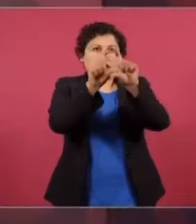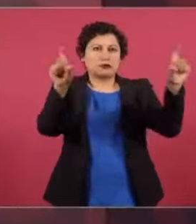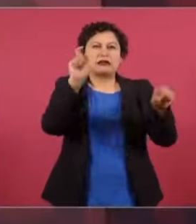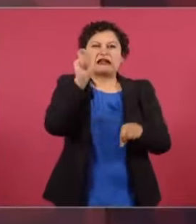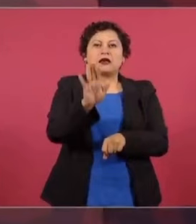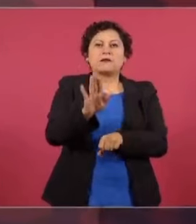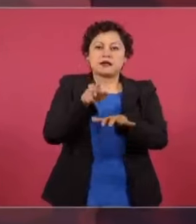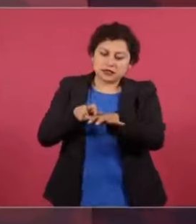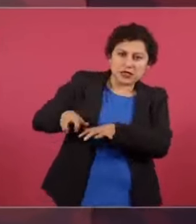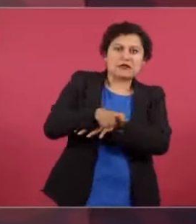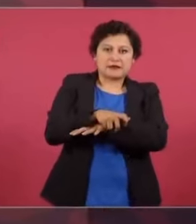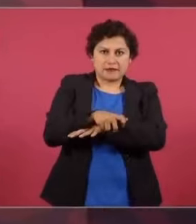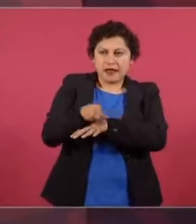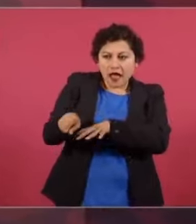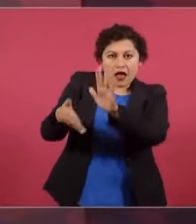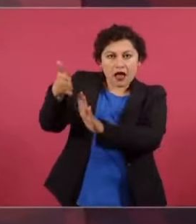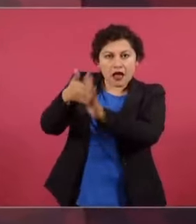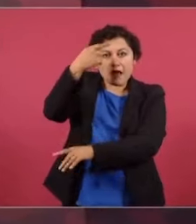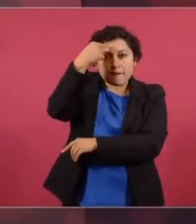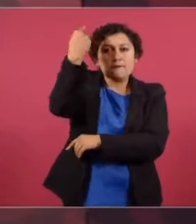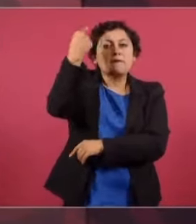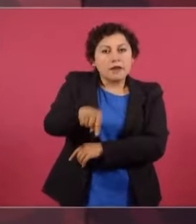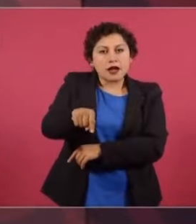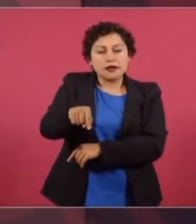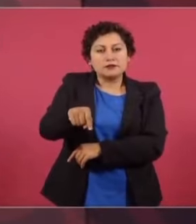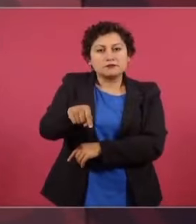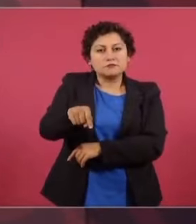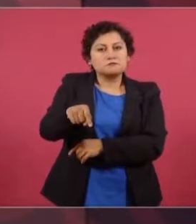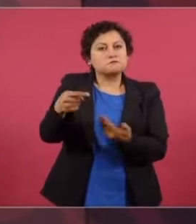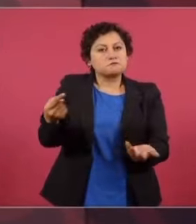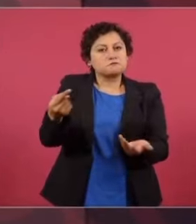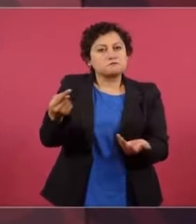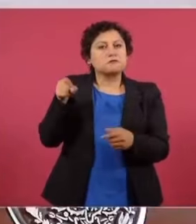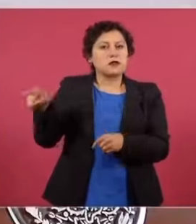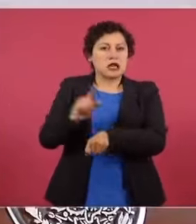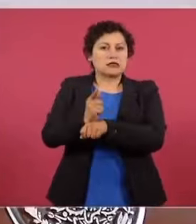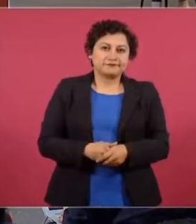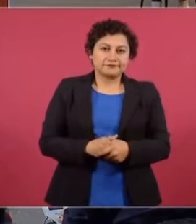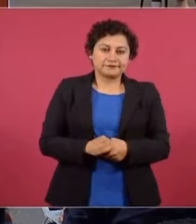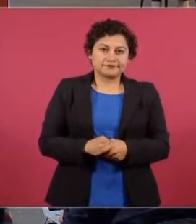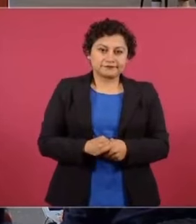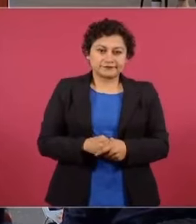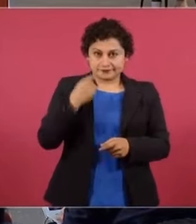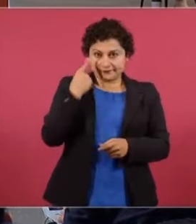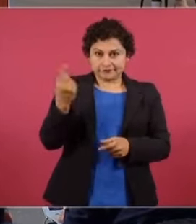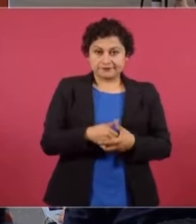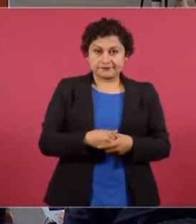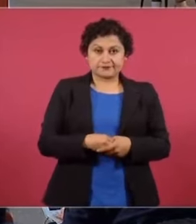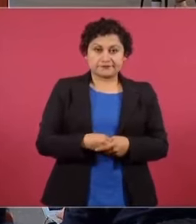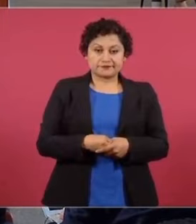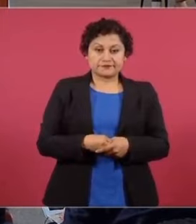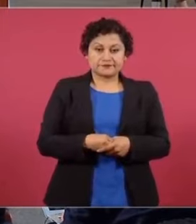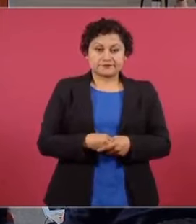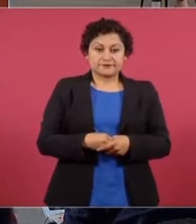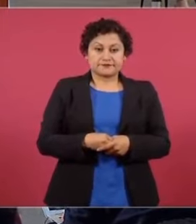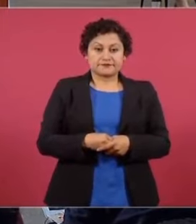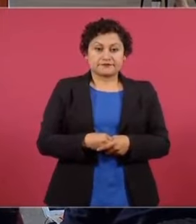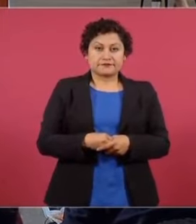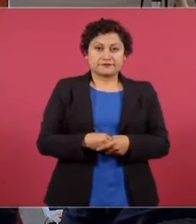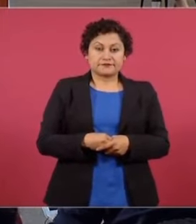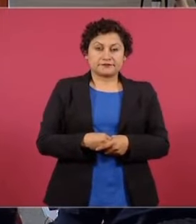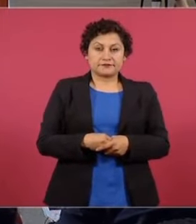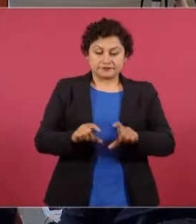lo hicimos para favorecer a la familia del licenciado Bartlett. Aquí está el paraíso de los Bartlett